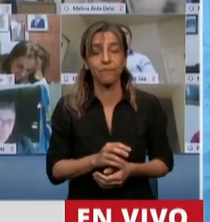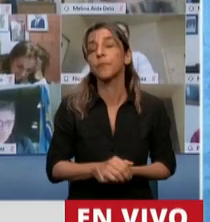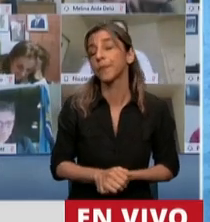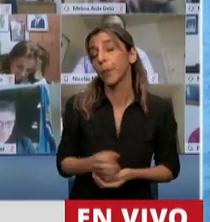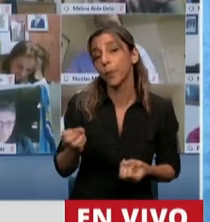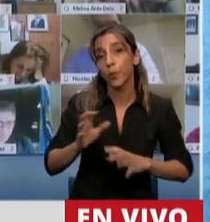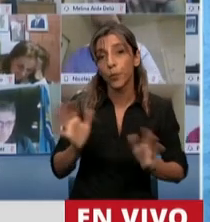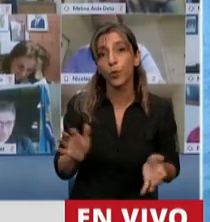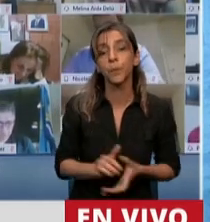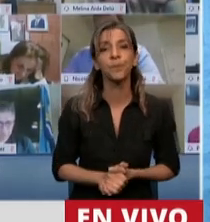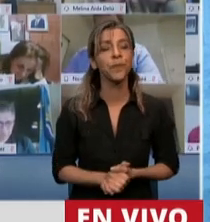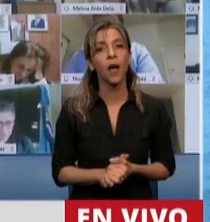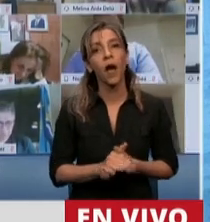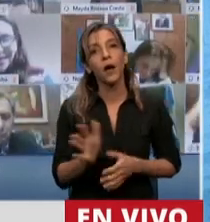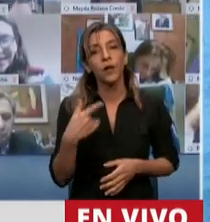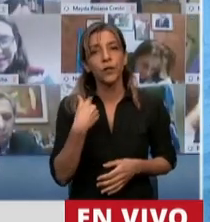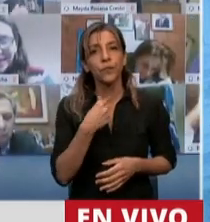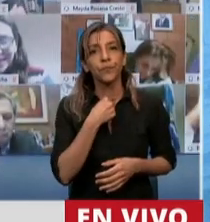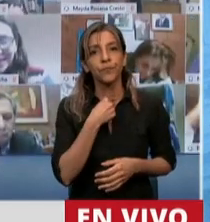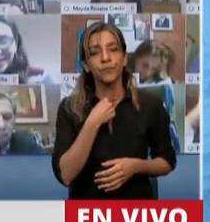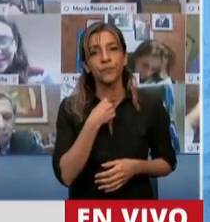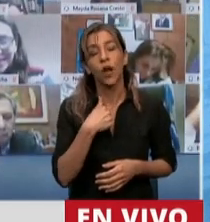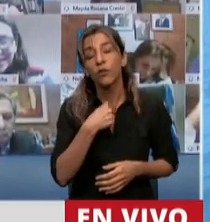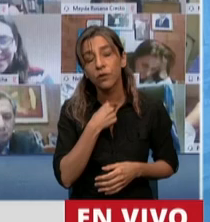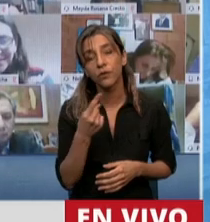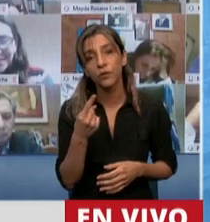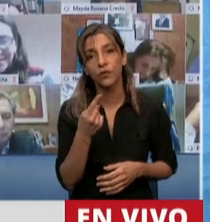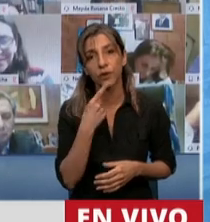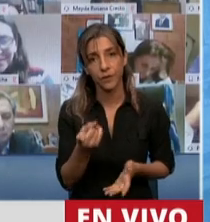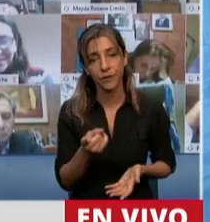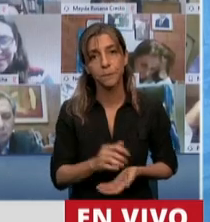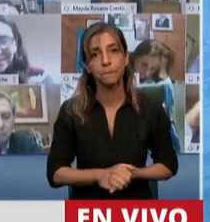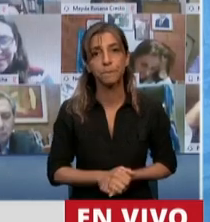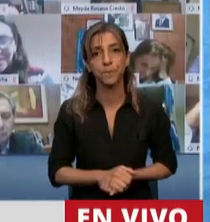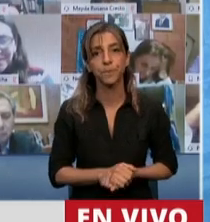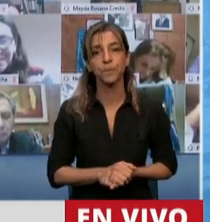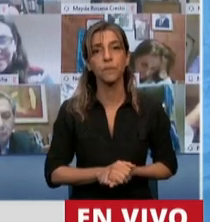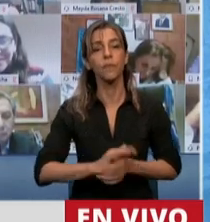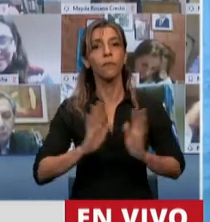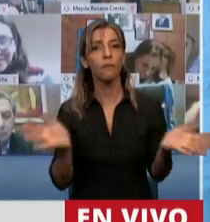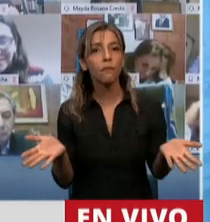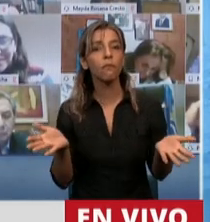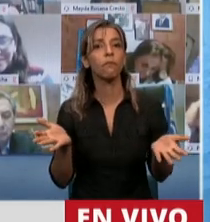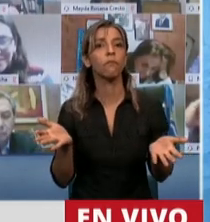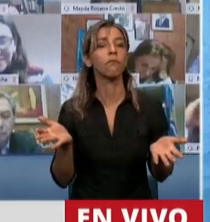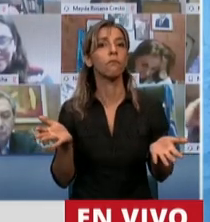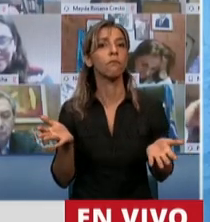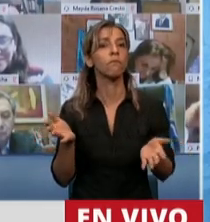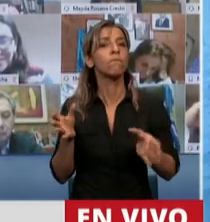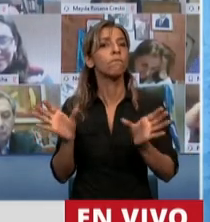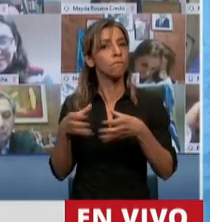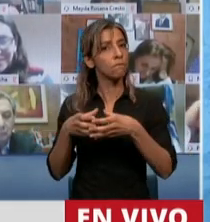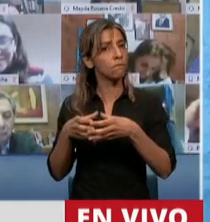quiero decir es que efectivamente han venido con la decisión de